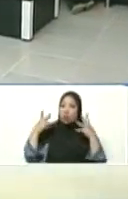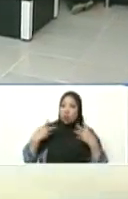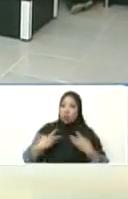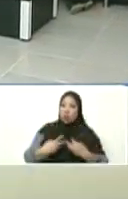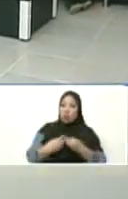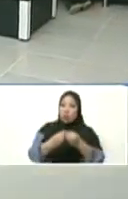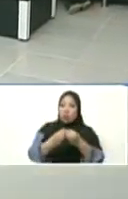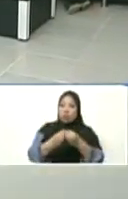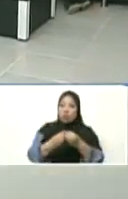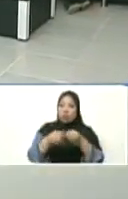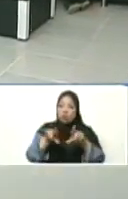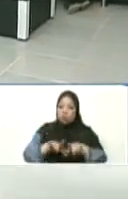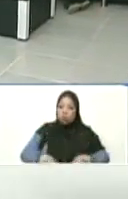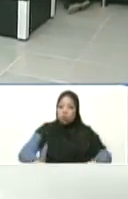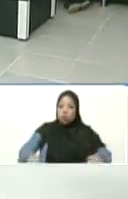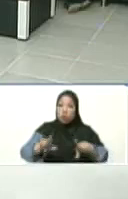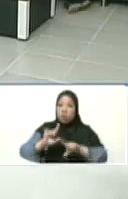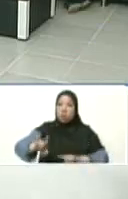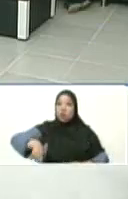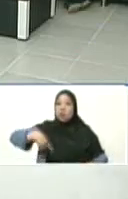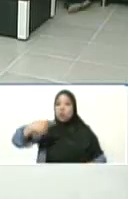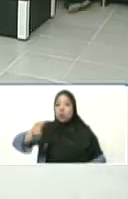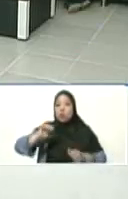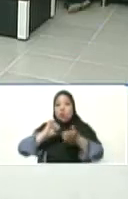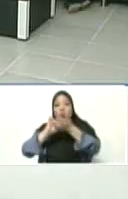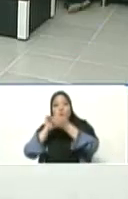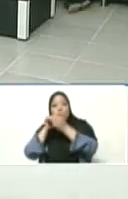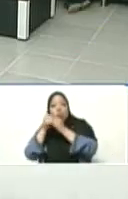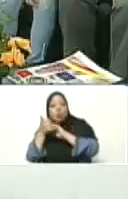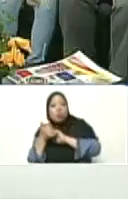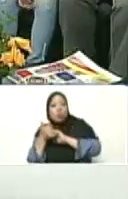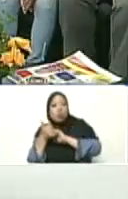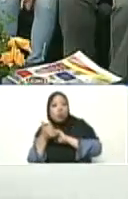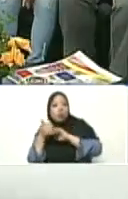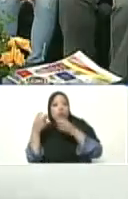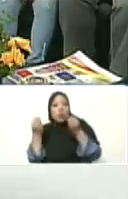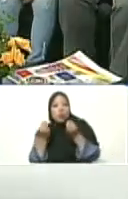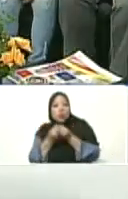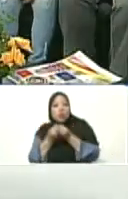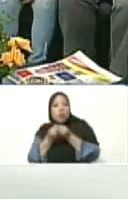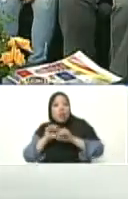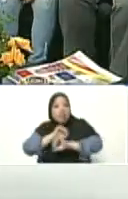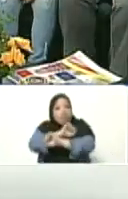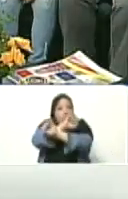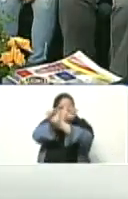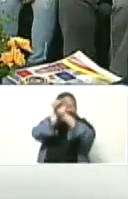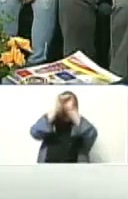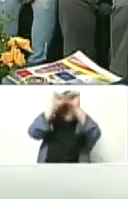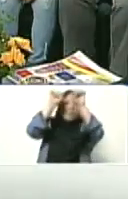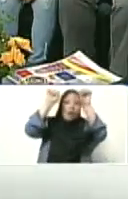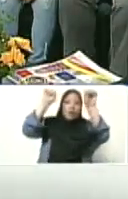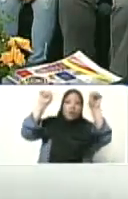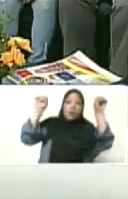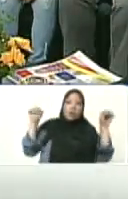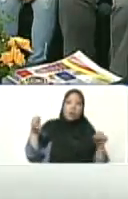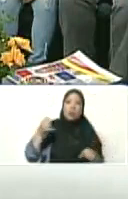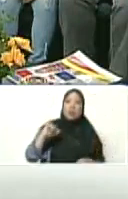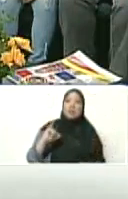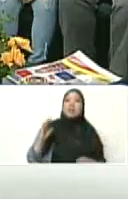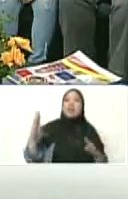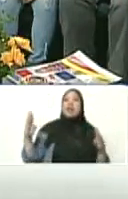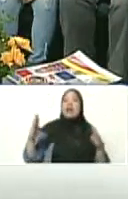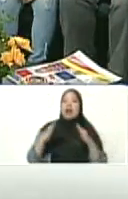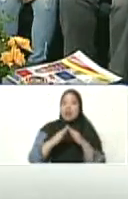en la sala y luego acostaditos y levantándose tempranito mañana diciendo, tengo